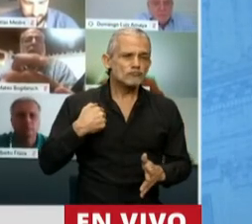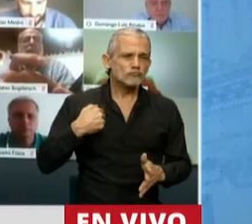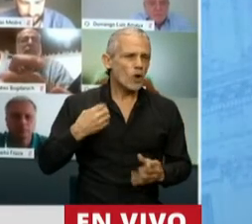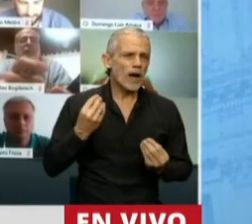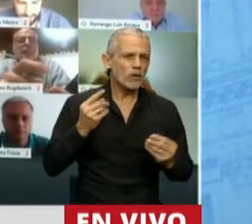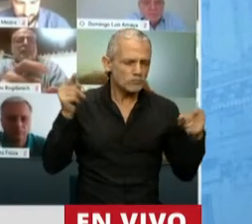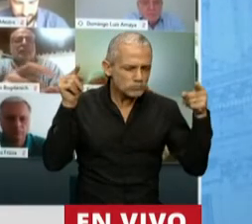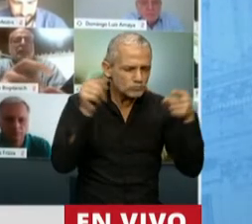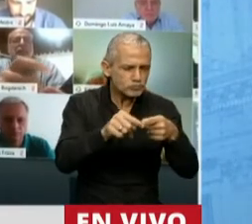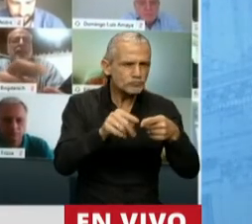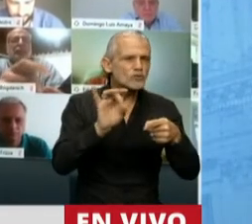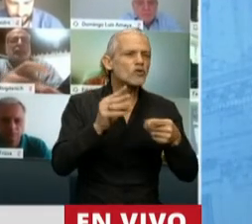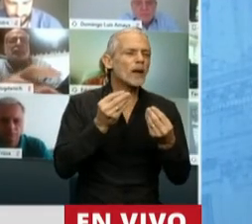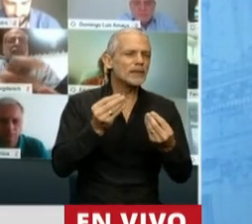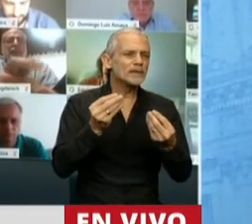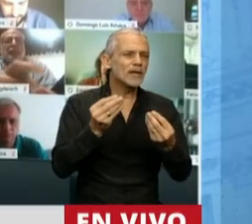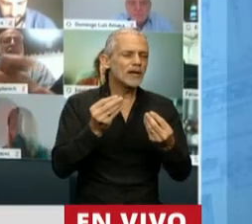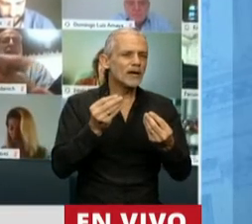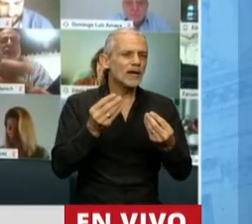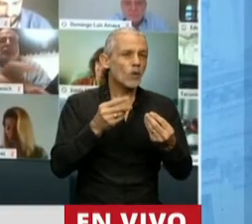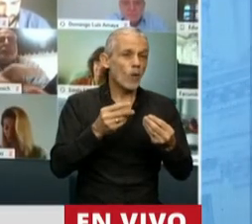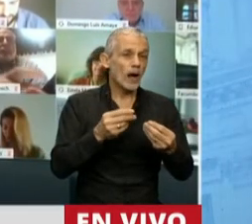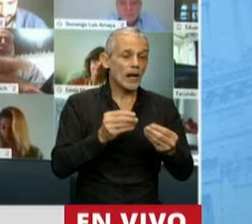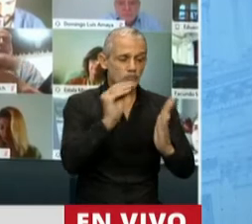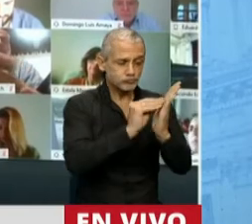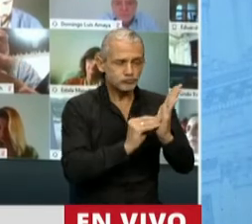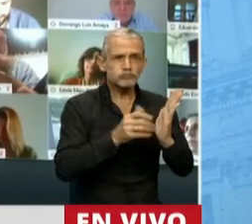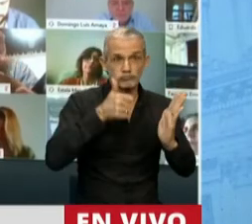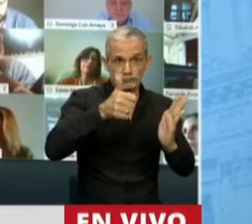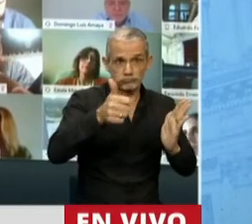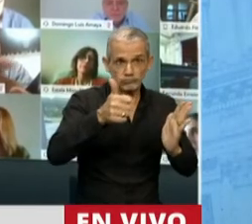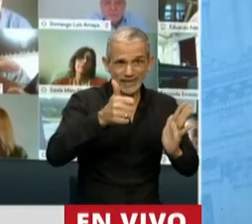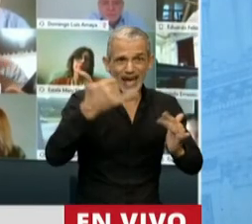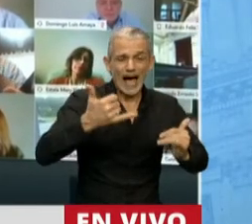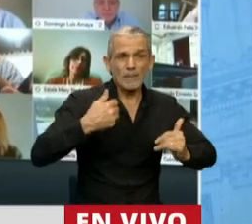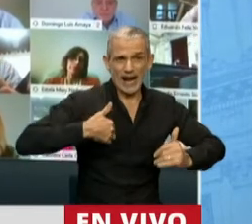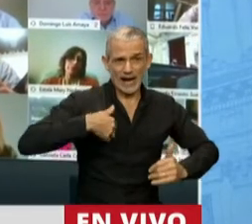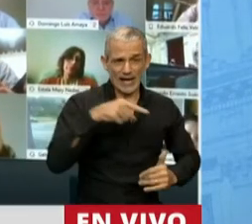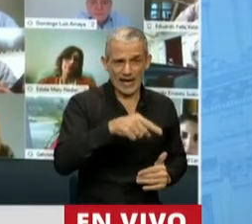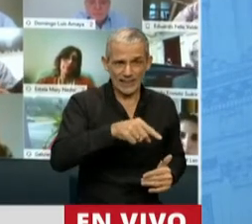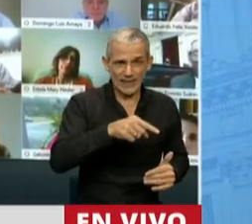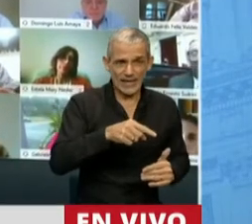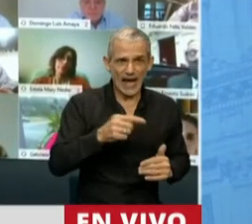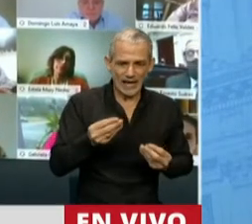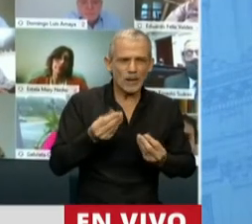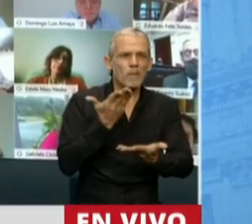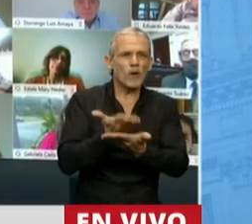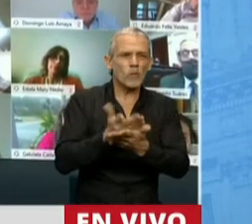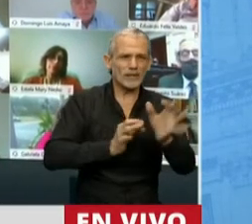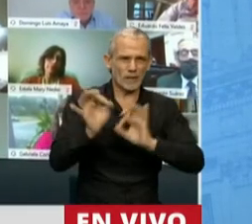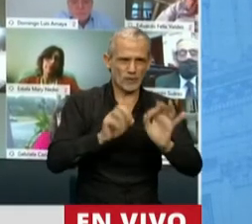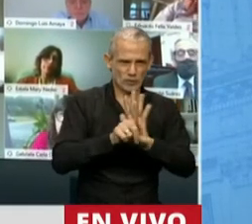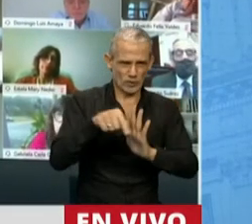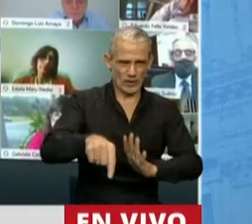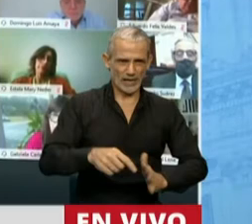circunscribir, a plantear las ventajas que tiene para el país esta propuesta que estamos